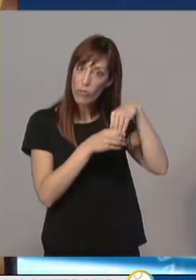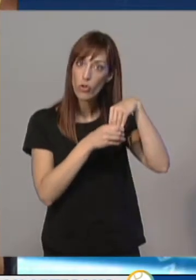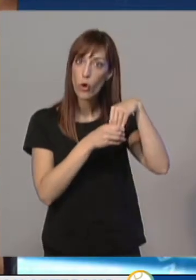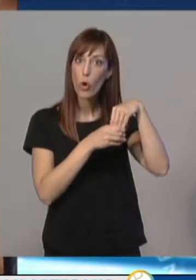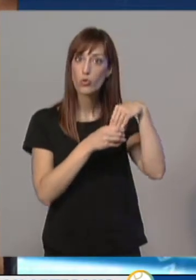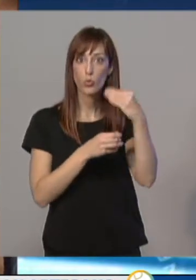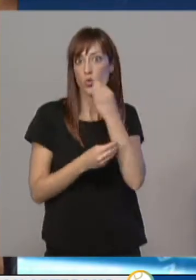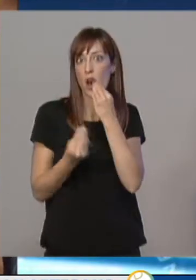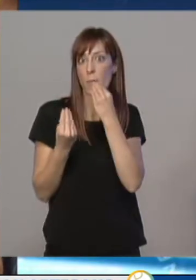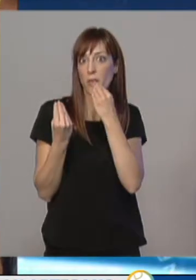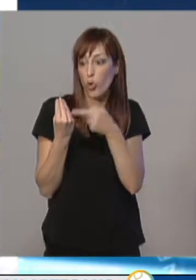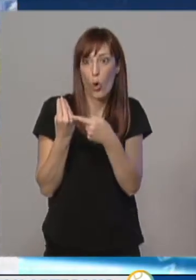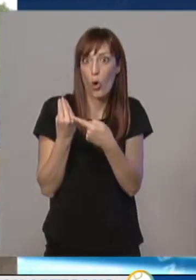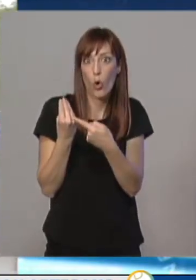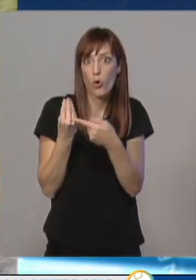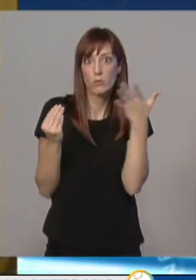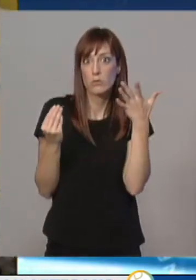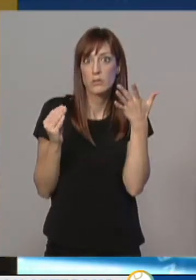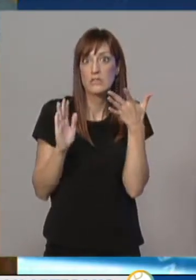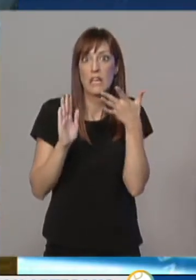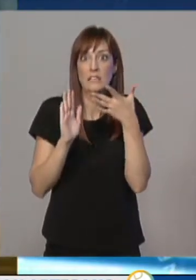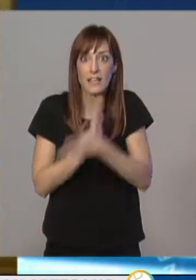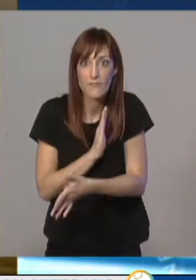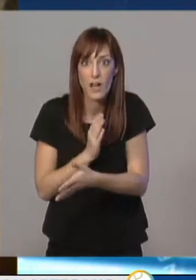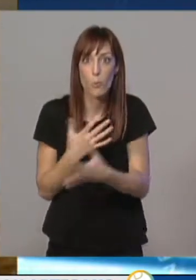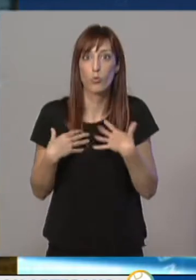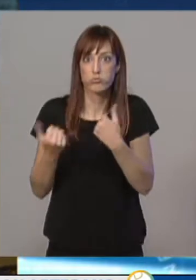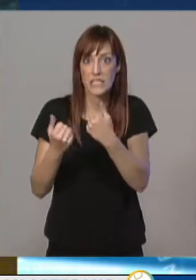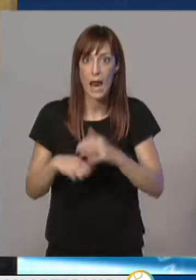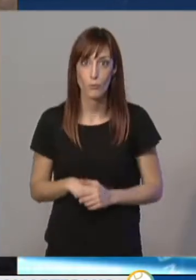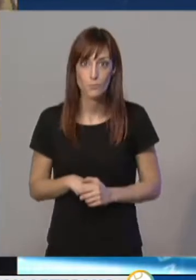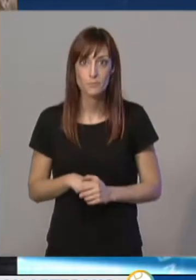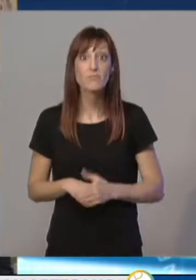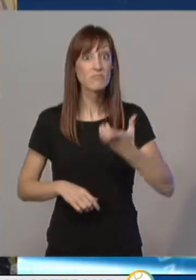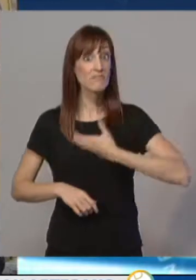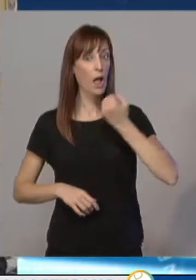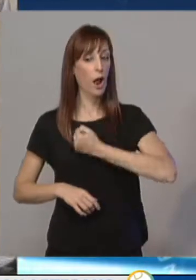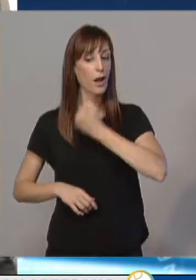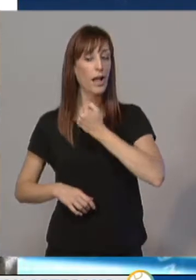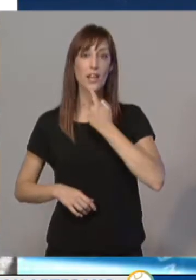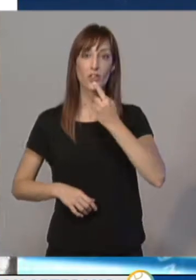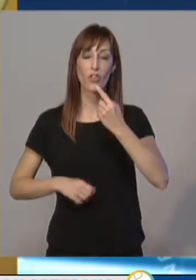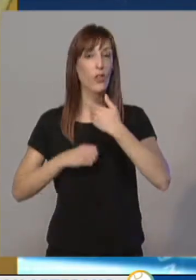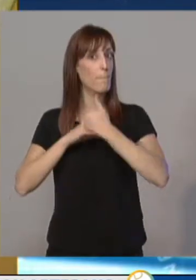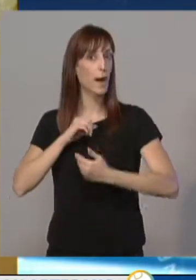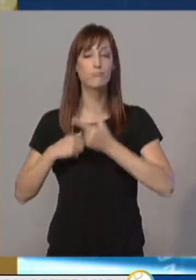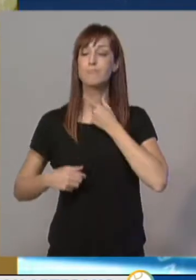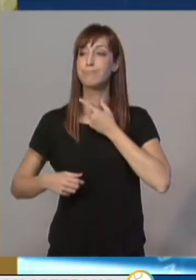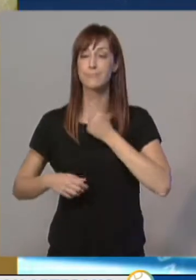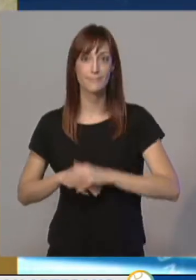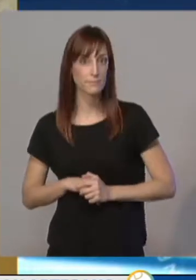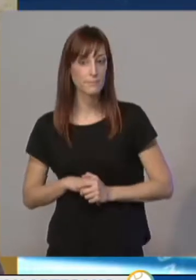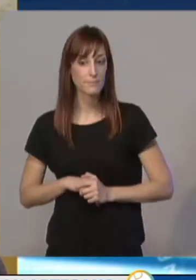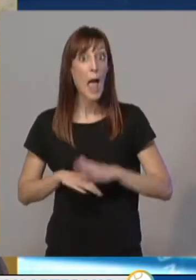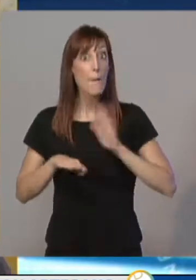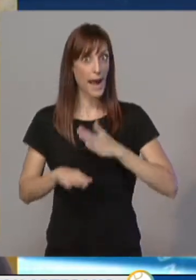totalmente definido. Por este autobús ha pasado la alcalde de Logroño que se ha declarado un gran amante del PAN. Una persona como